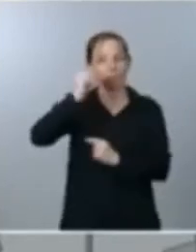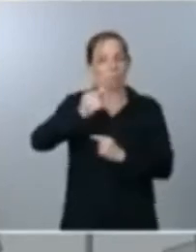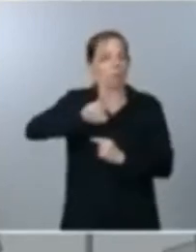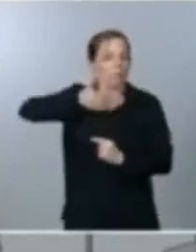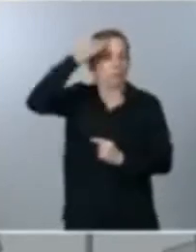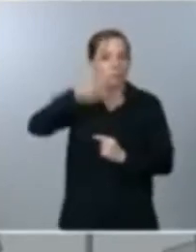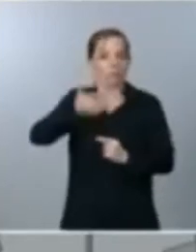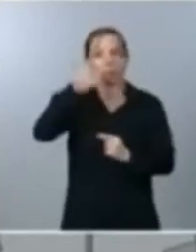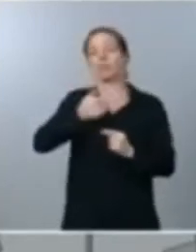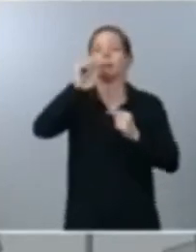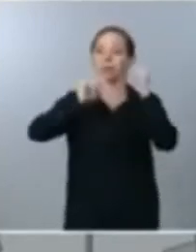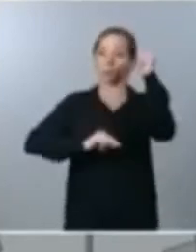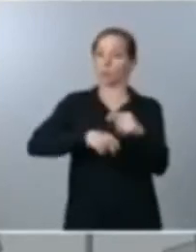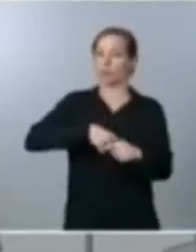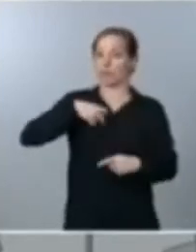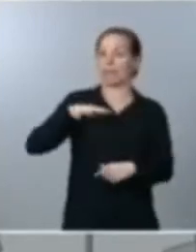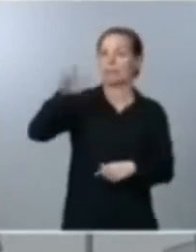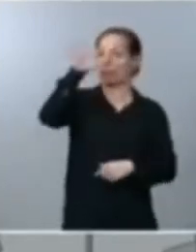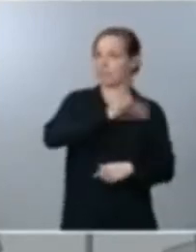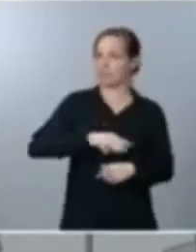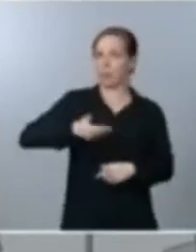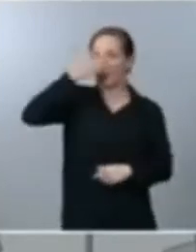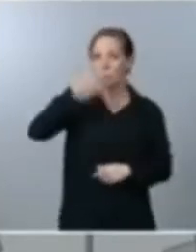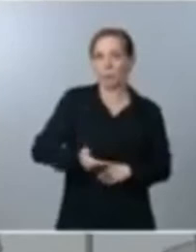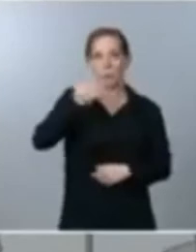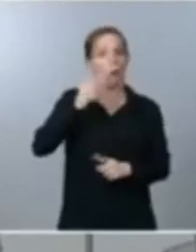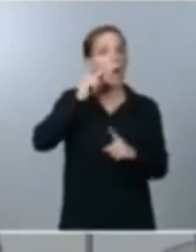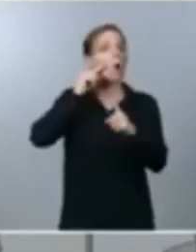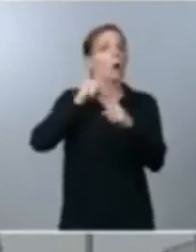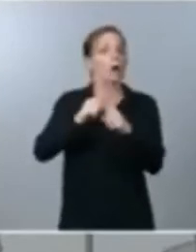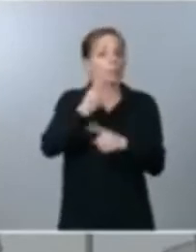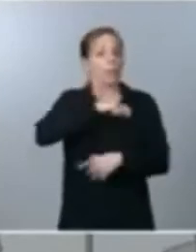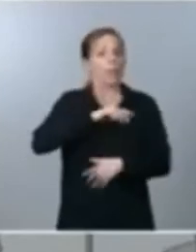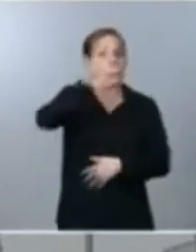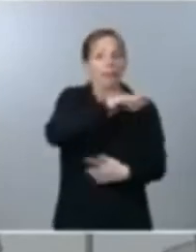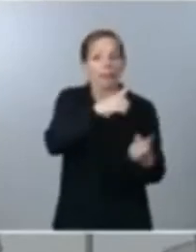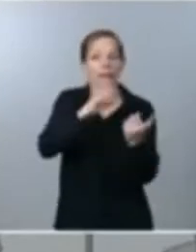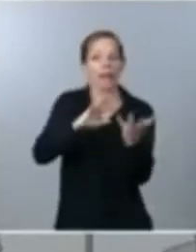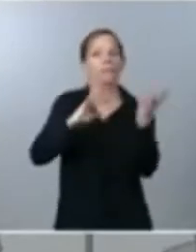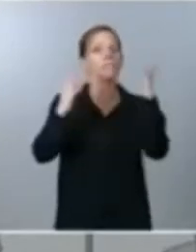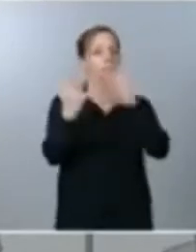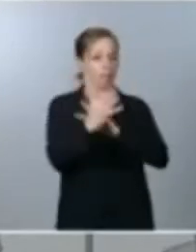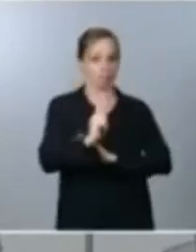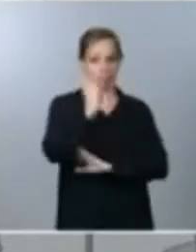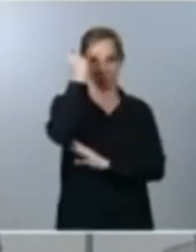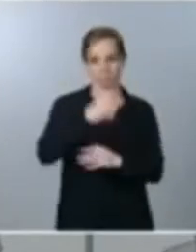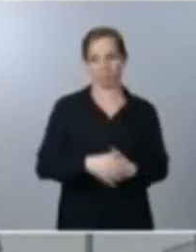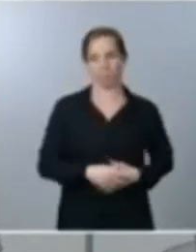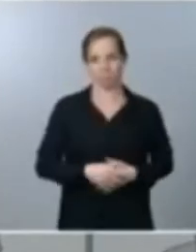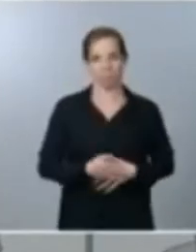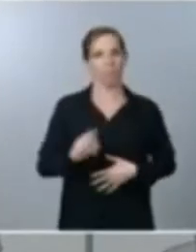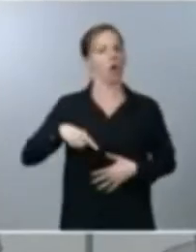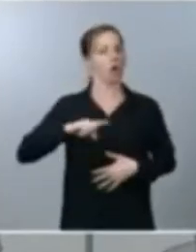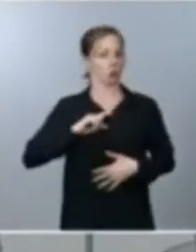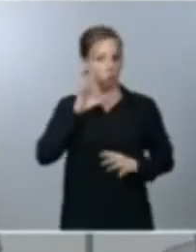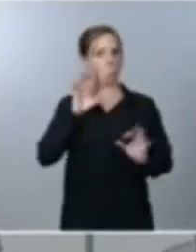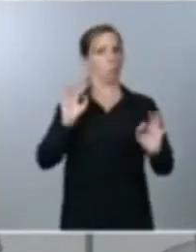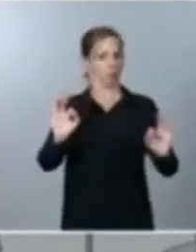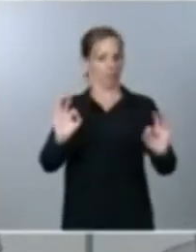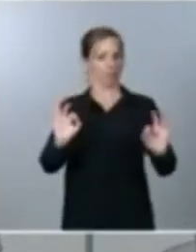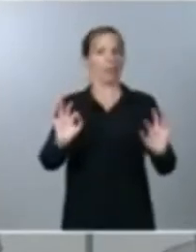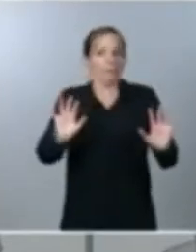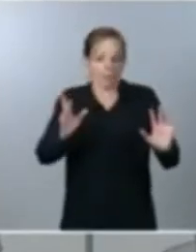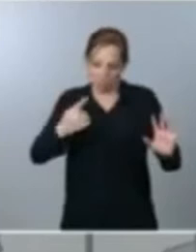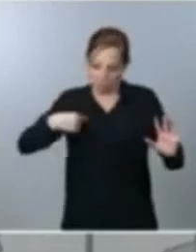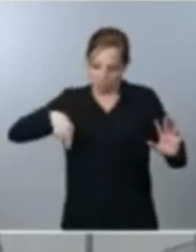y van a agilizar las transformaciones que España necesita somos prudentes pero desde la necesaria humildad que debemos